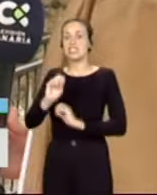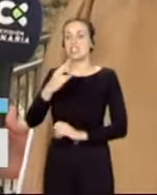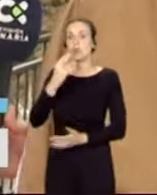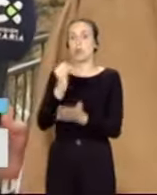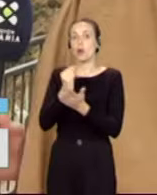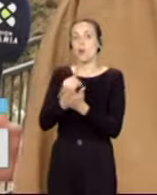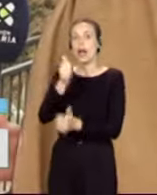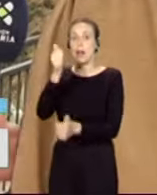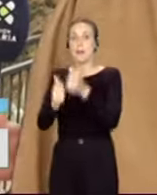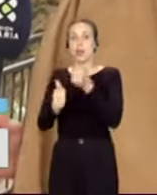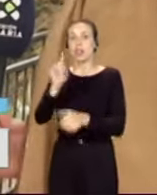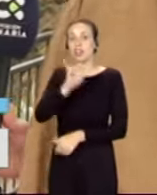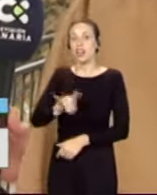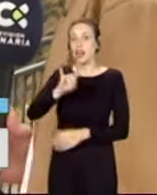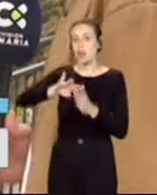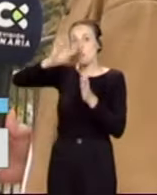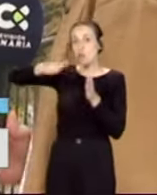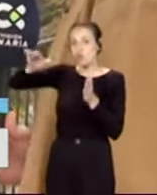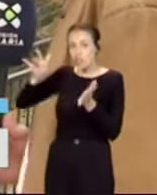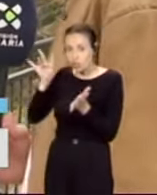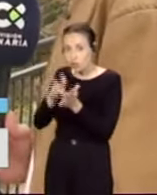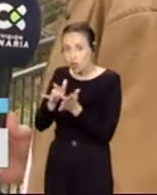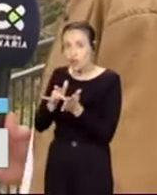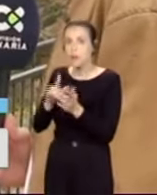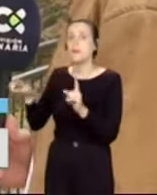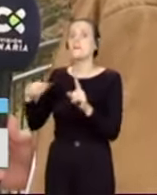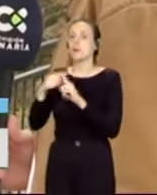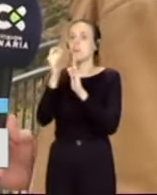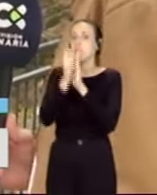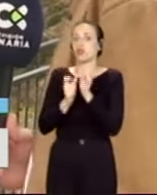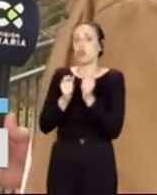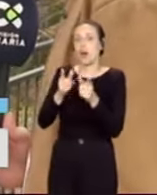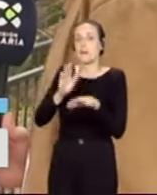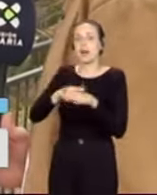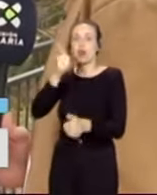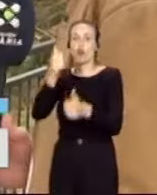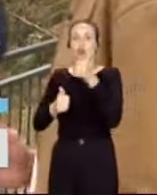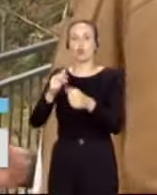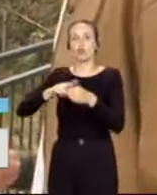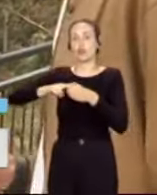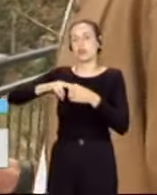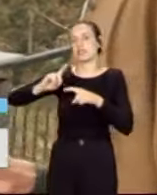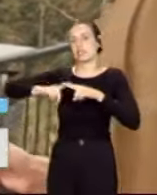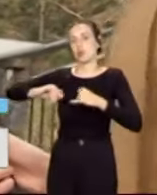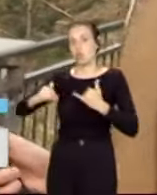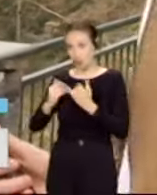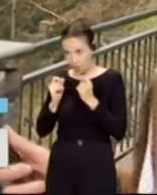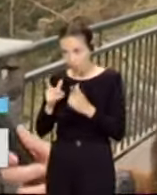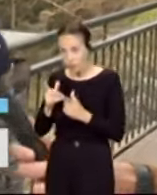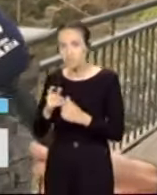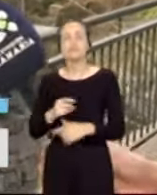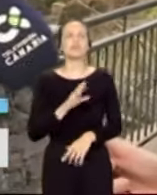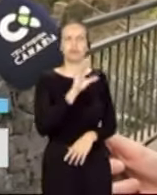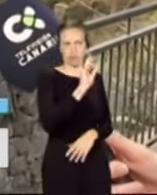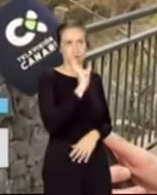campeonato de Canarias de Montaña y también una cita puntuable para el certamen provincial de Santa Cruz de Tenerife. Sí, como tú bien has dicho,